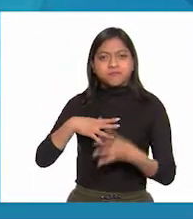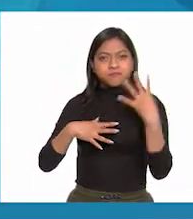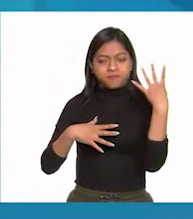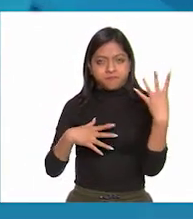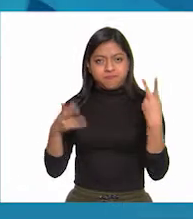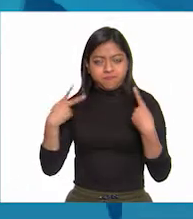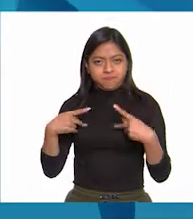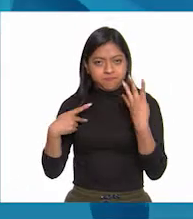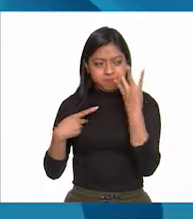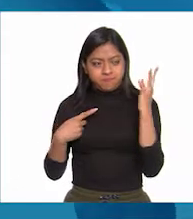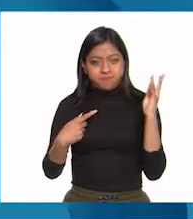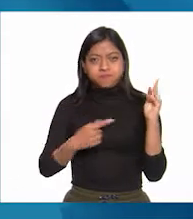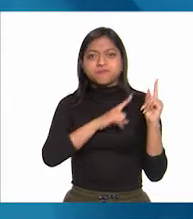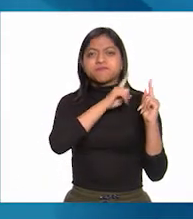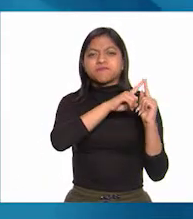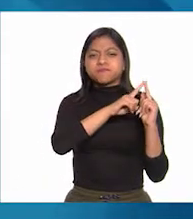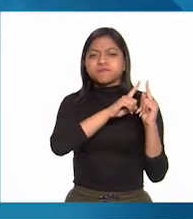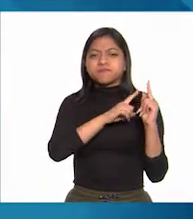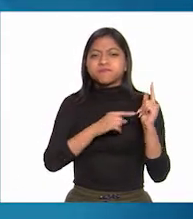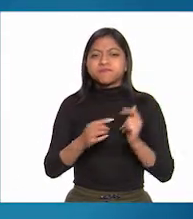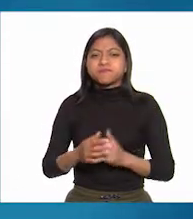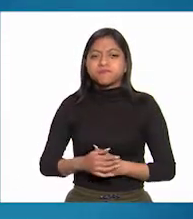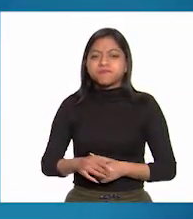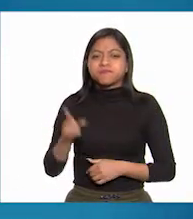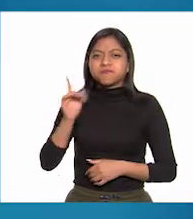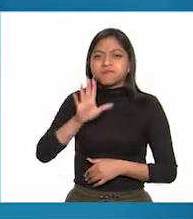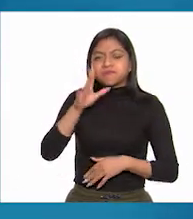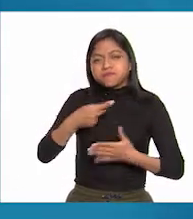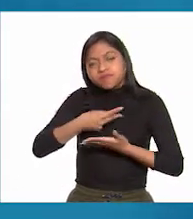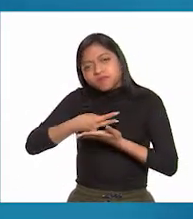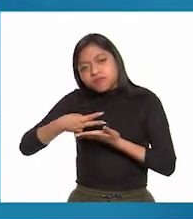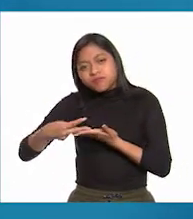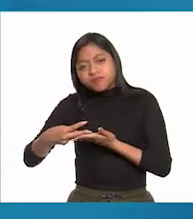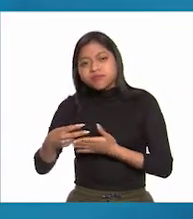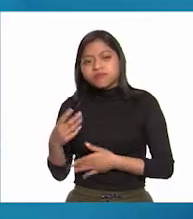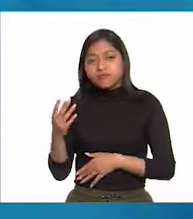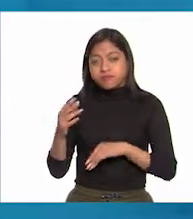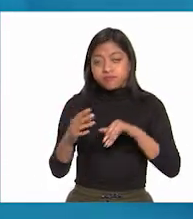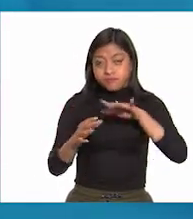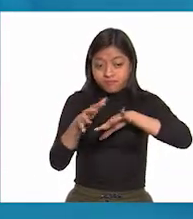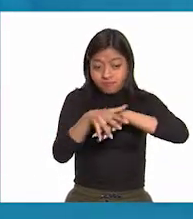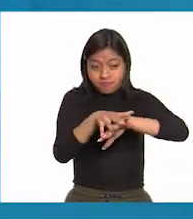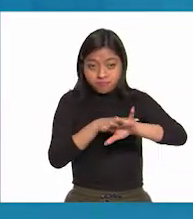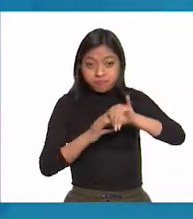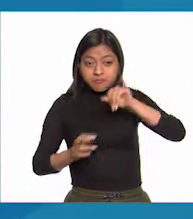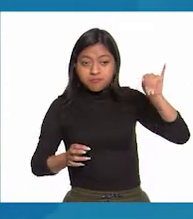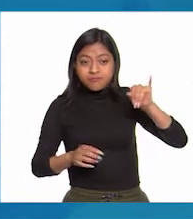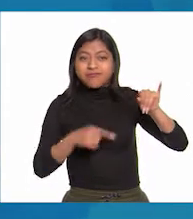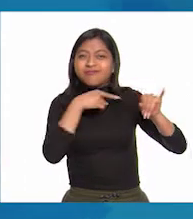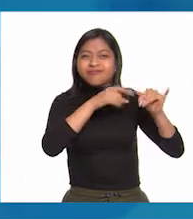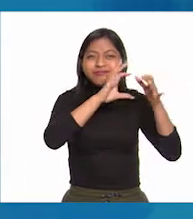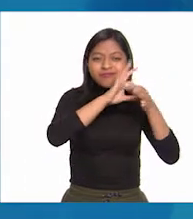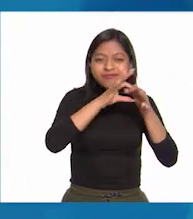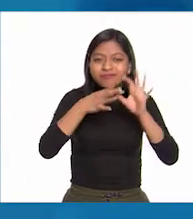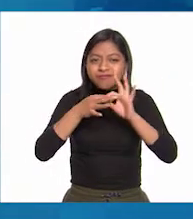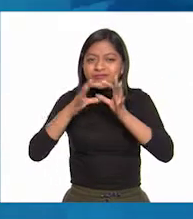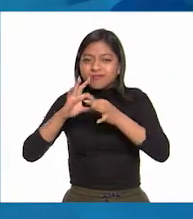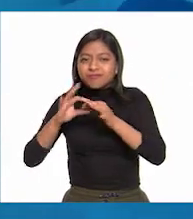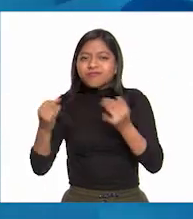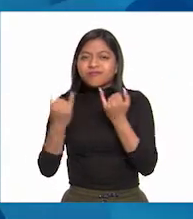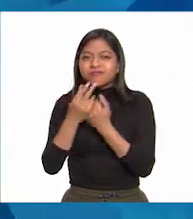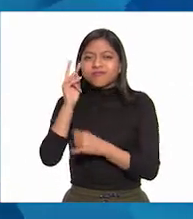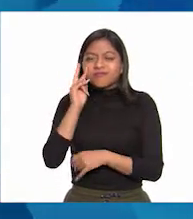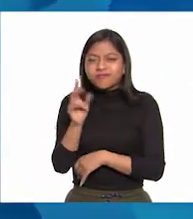personajes. Uno parece que está tirado en el piso sujetando con su mano izquierda una cadena y también se puede